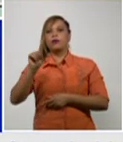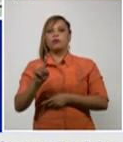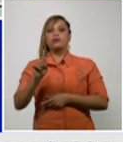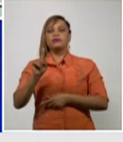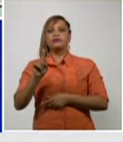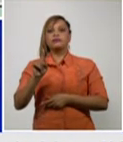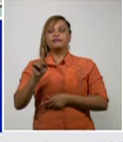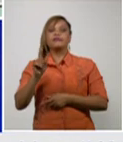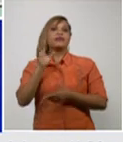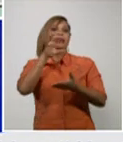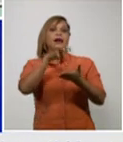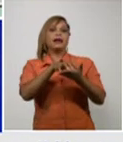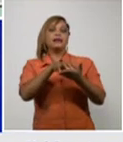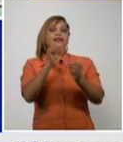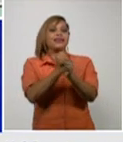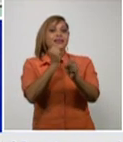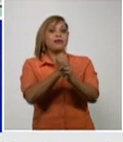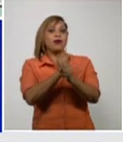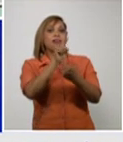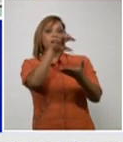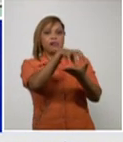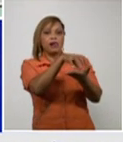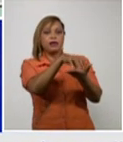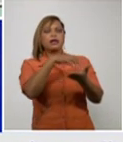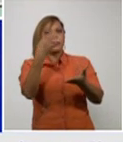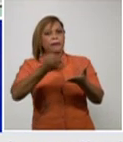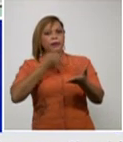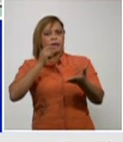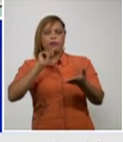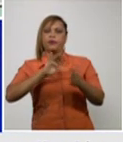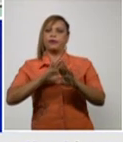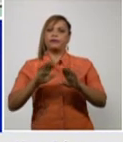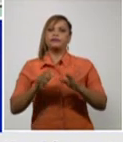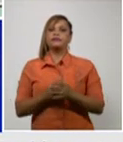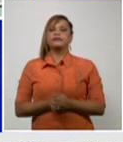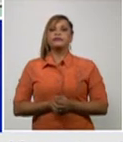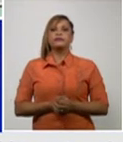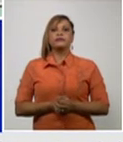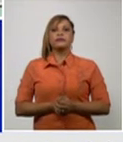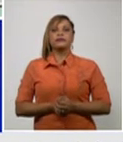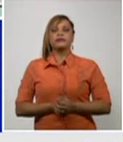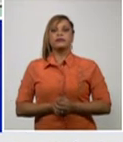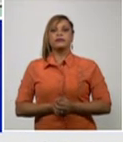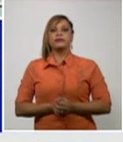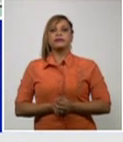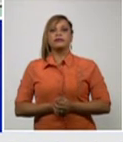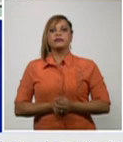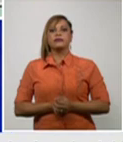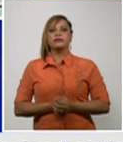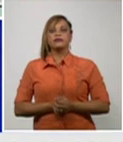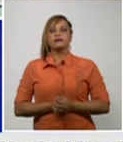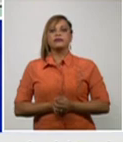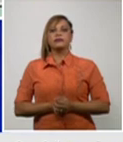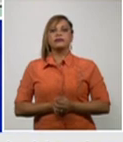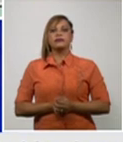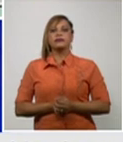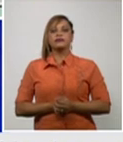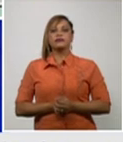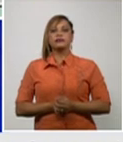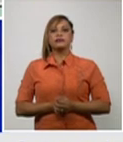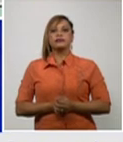hemos estado explicando en el día de hoy y una ligera o sea